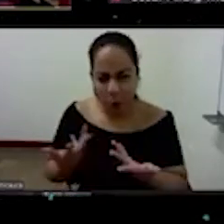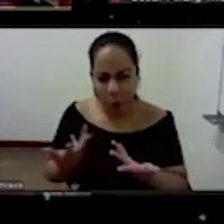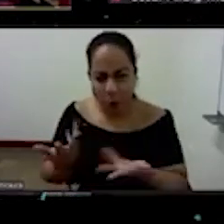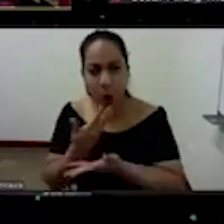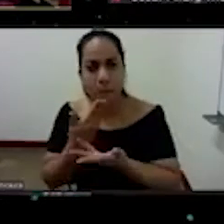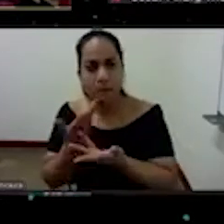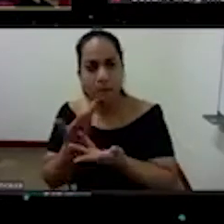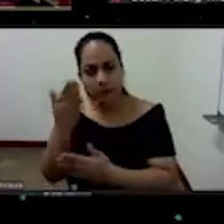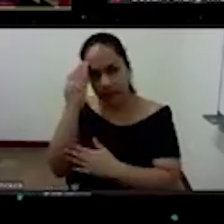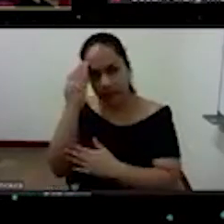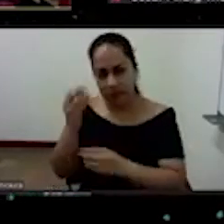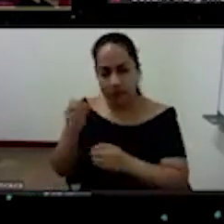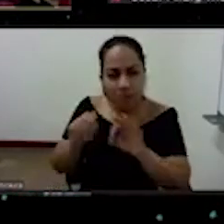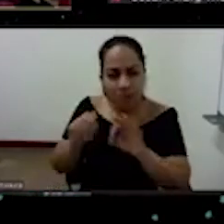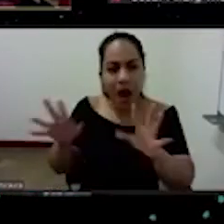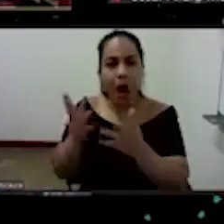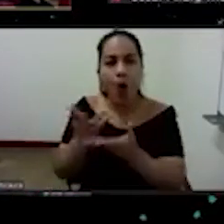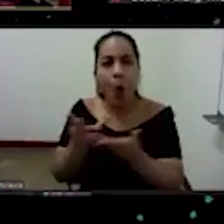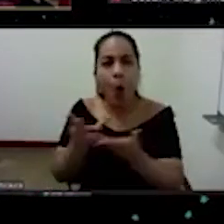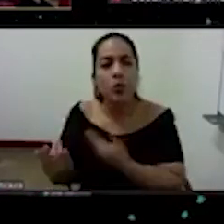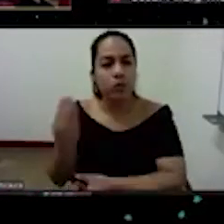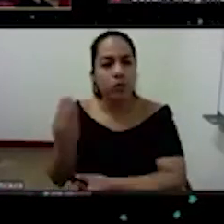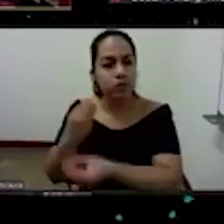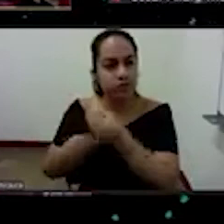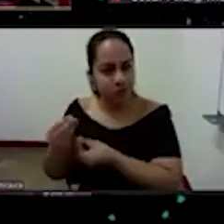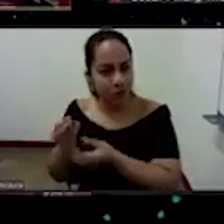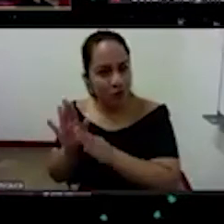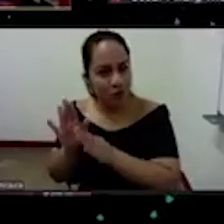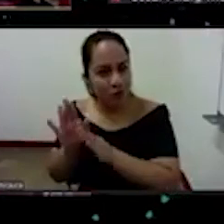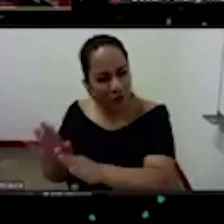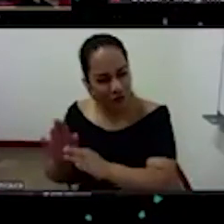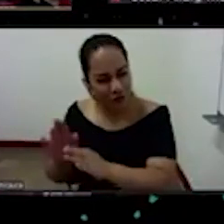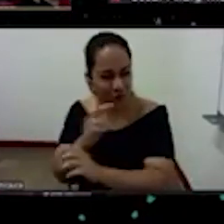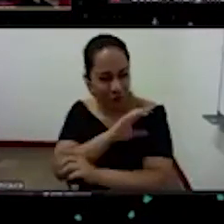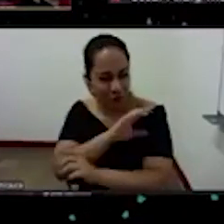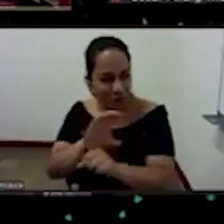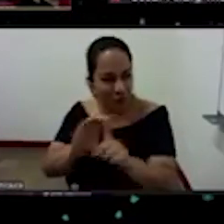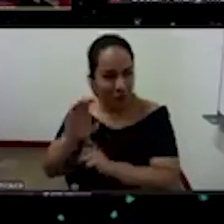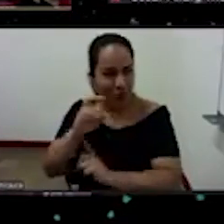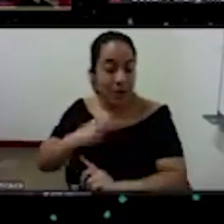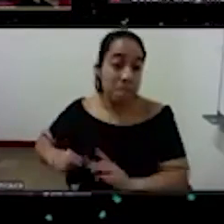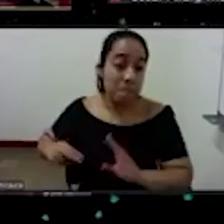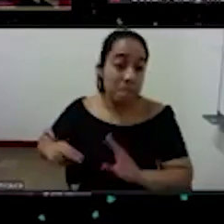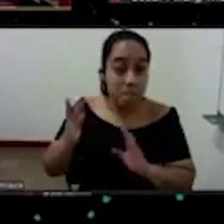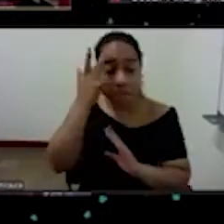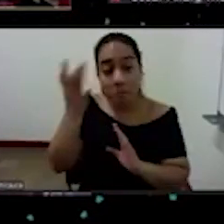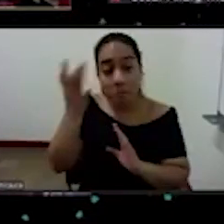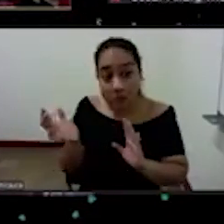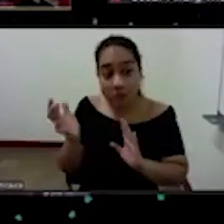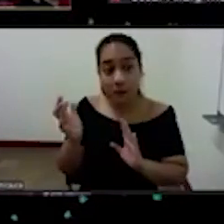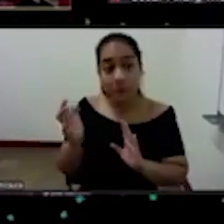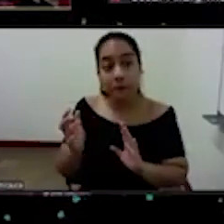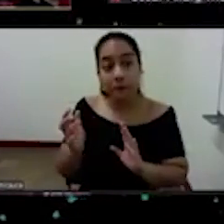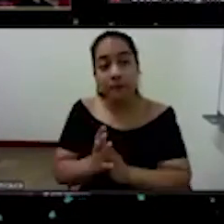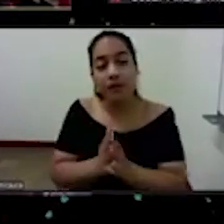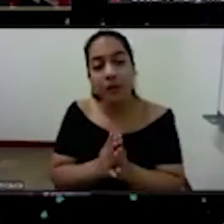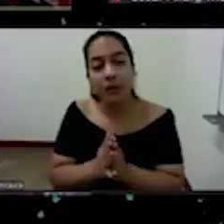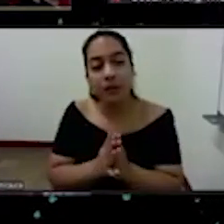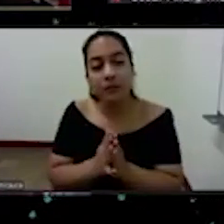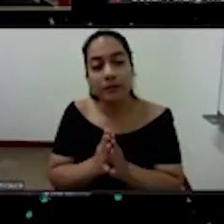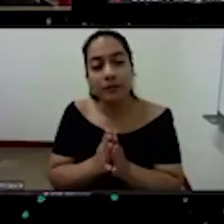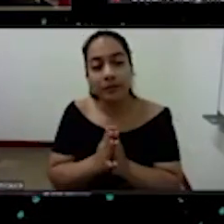humillante para la mente occidental porque porque cuál es para